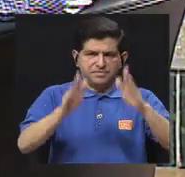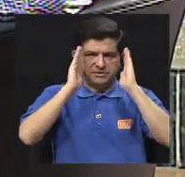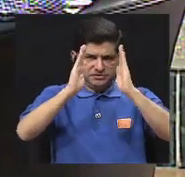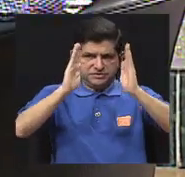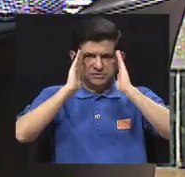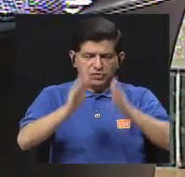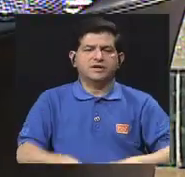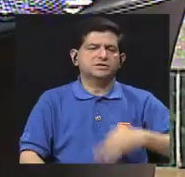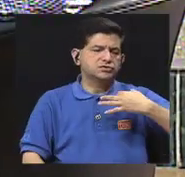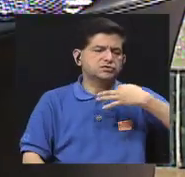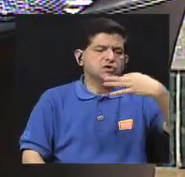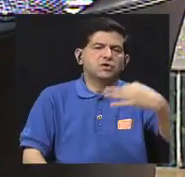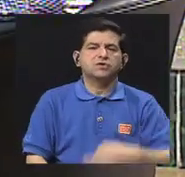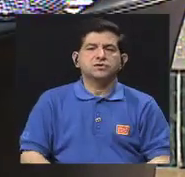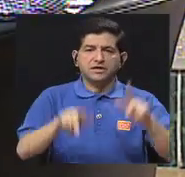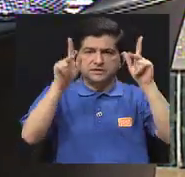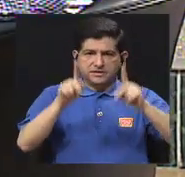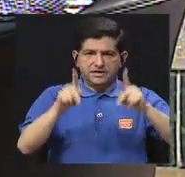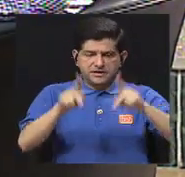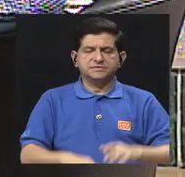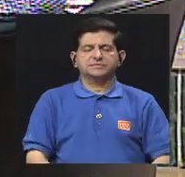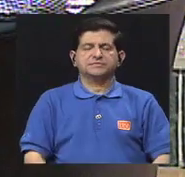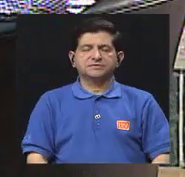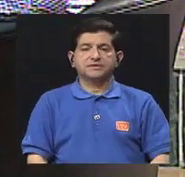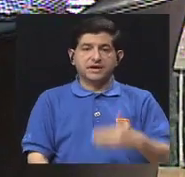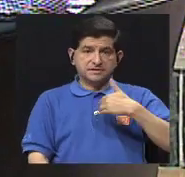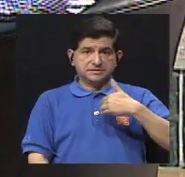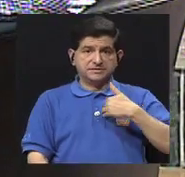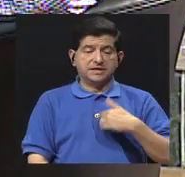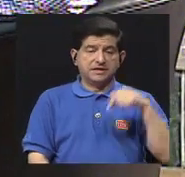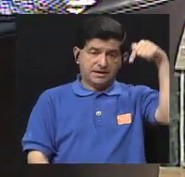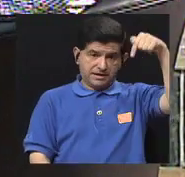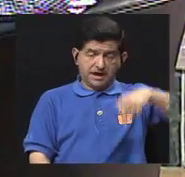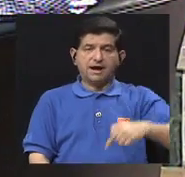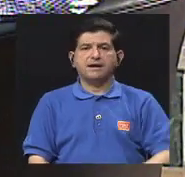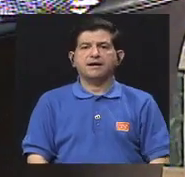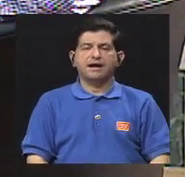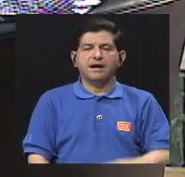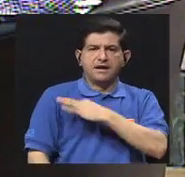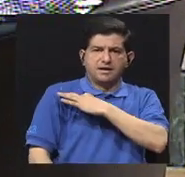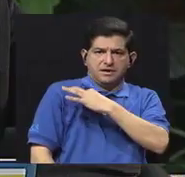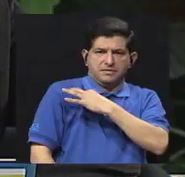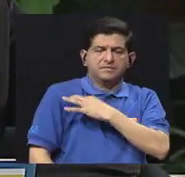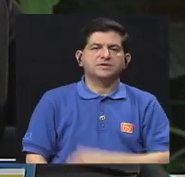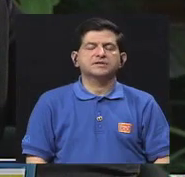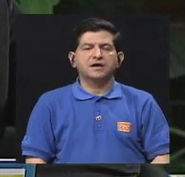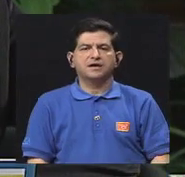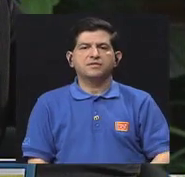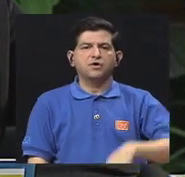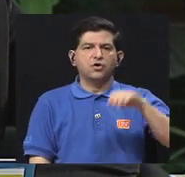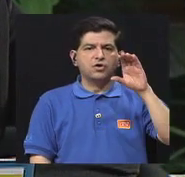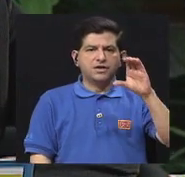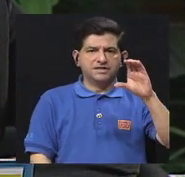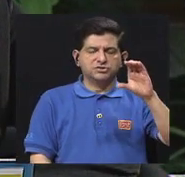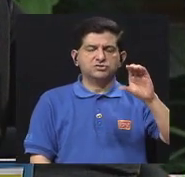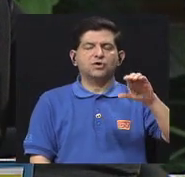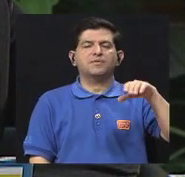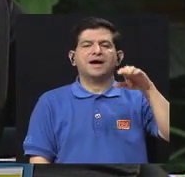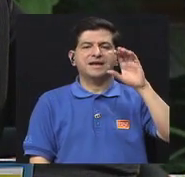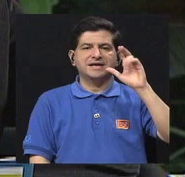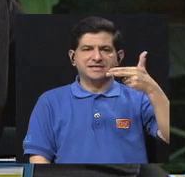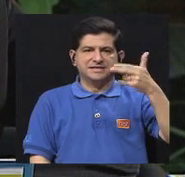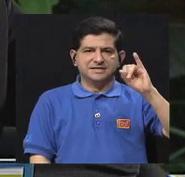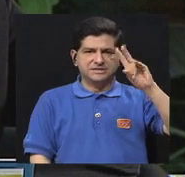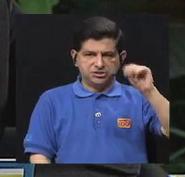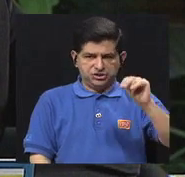que atienden día a día a estos pacientes, y por eso contamos con la presencia de nuestro invitado, se trata del señor Cristóbal Chin Álvarez,